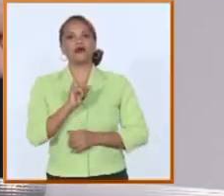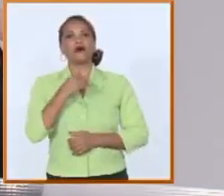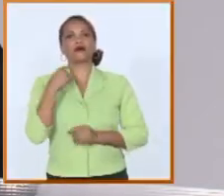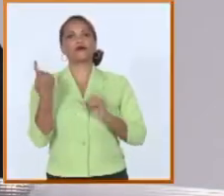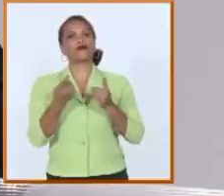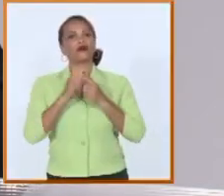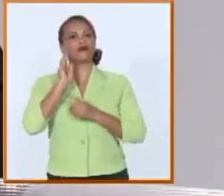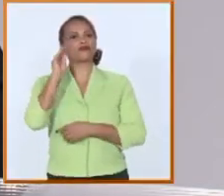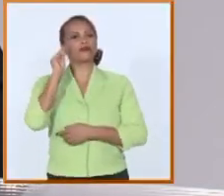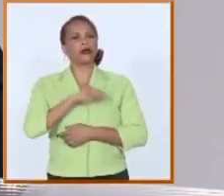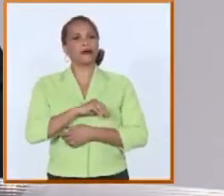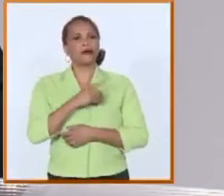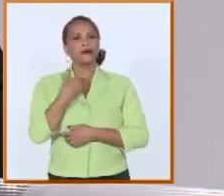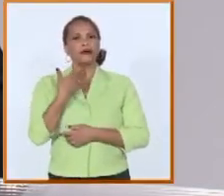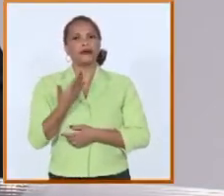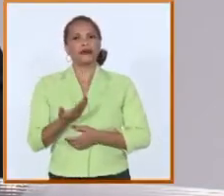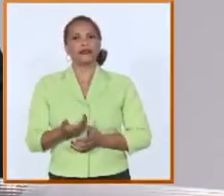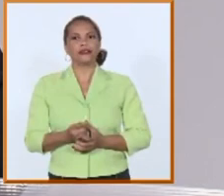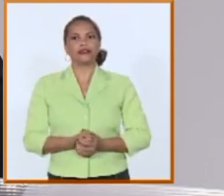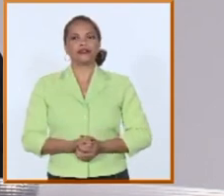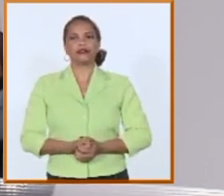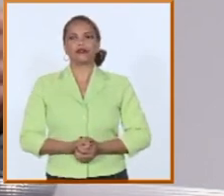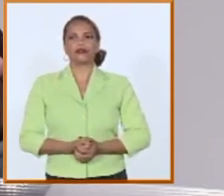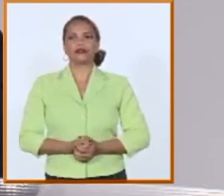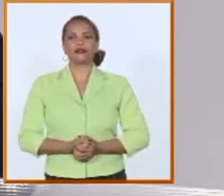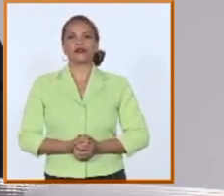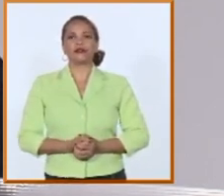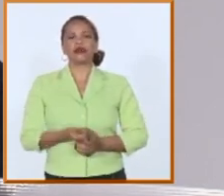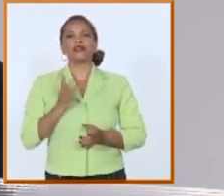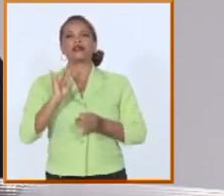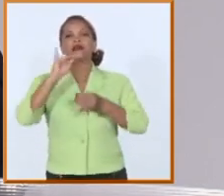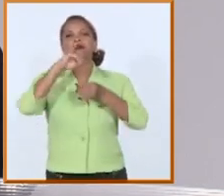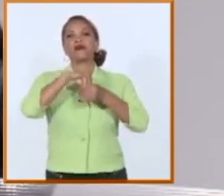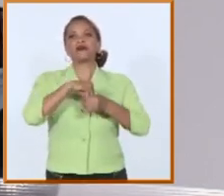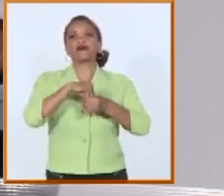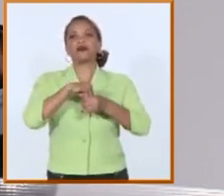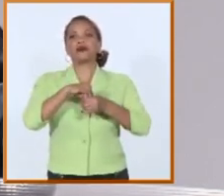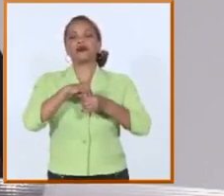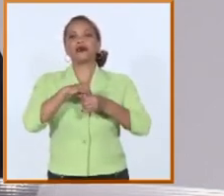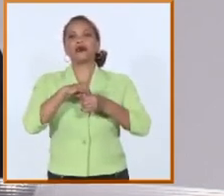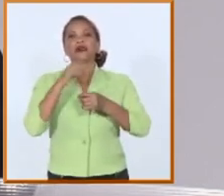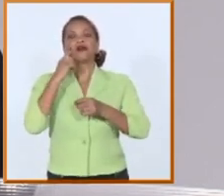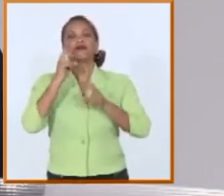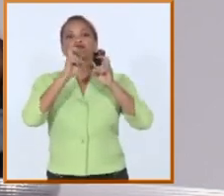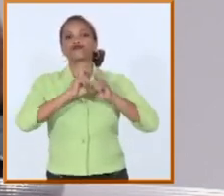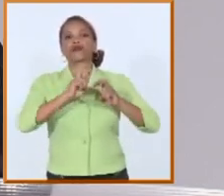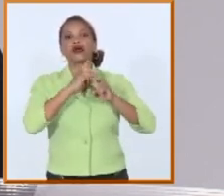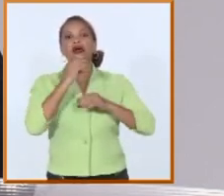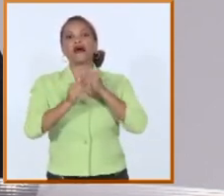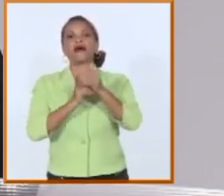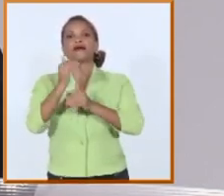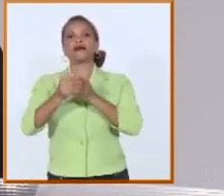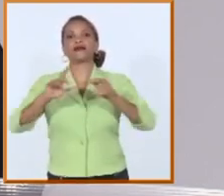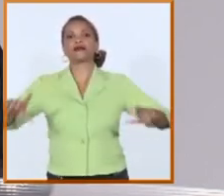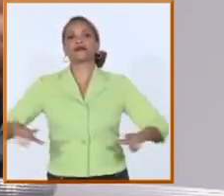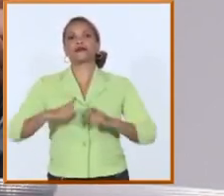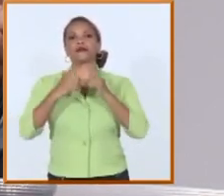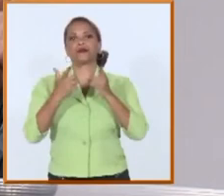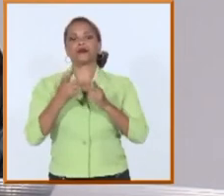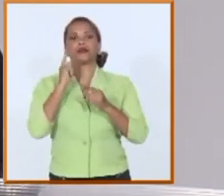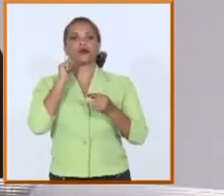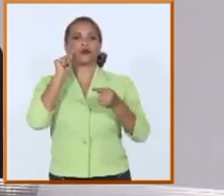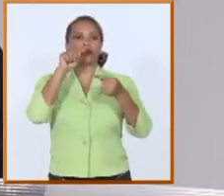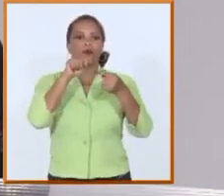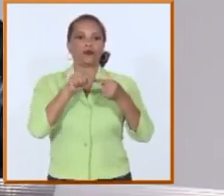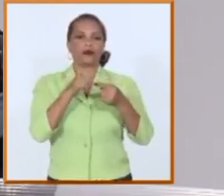convencidos que tributan al cumplimiento de nuestra misión incluyendo un chequeo del avance del cumplimiento de los objetivos estratégicos de